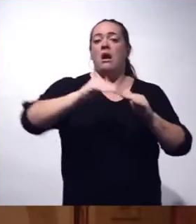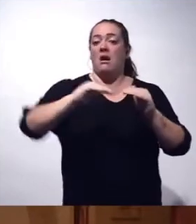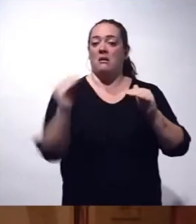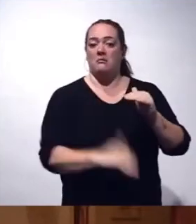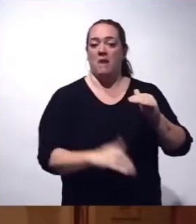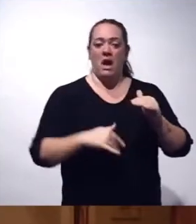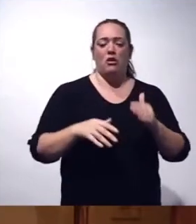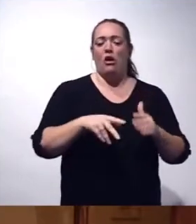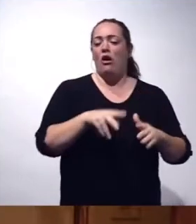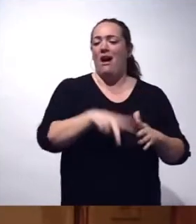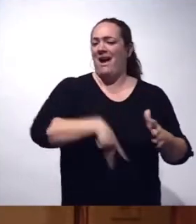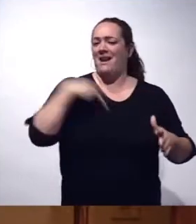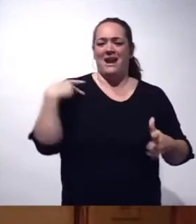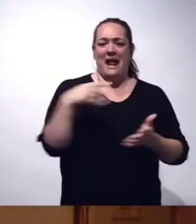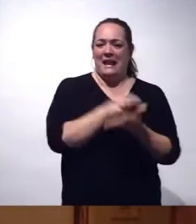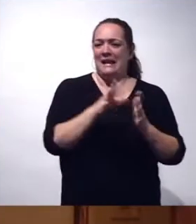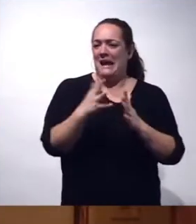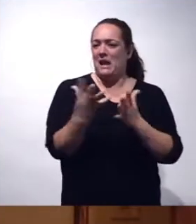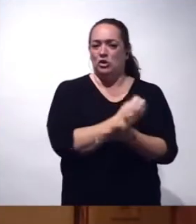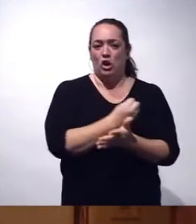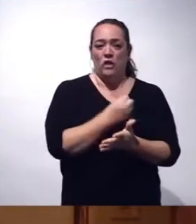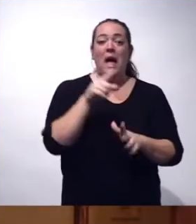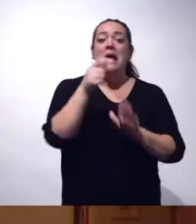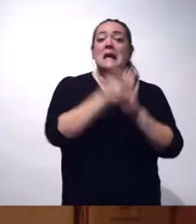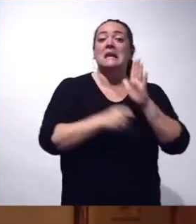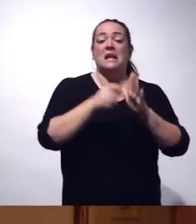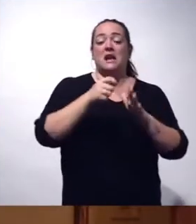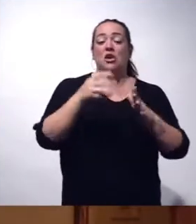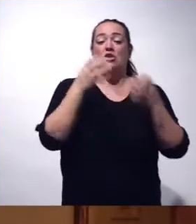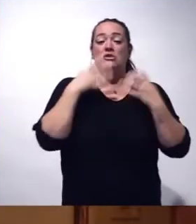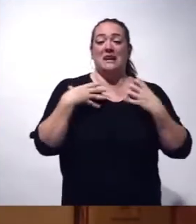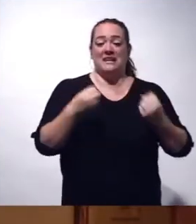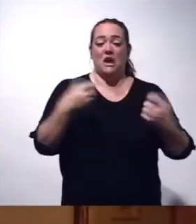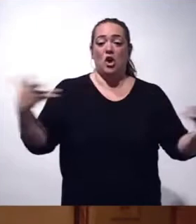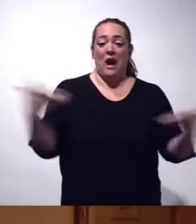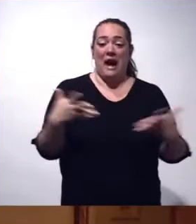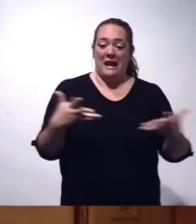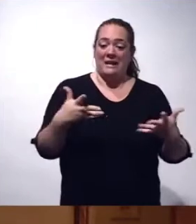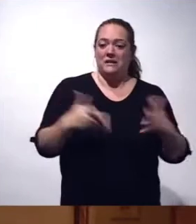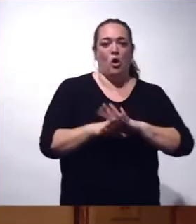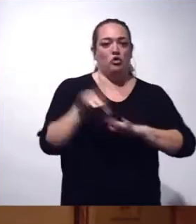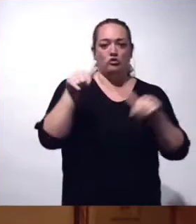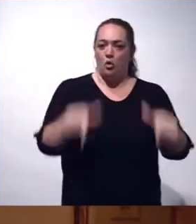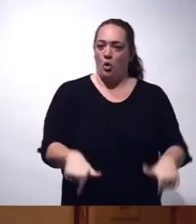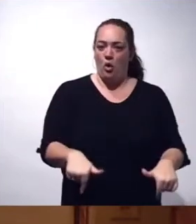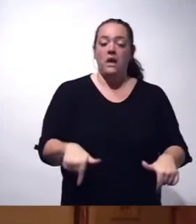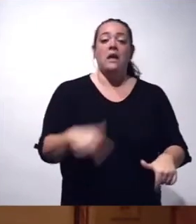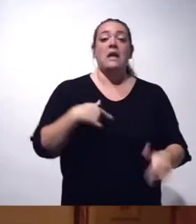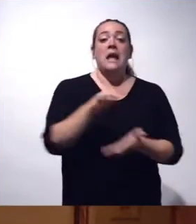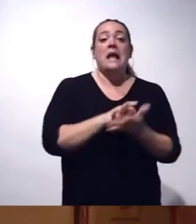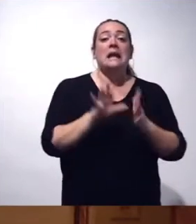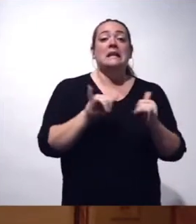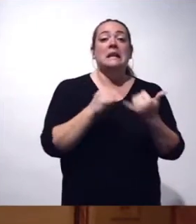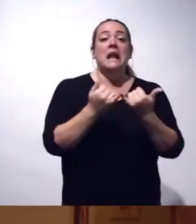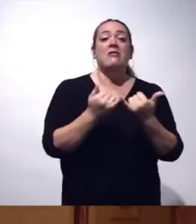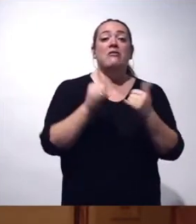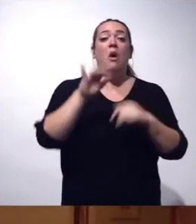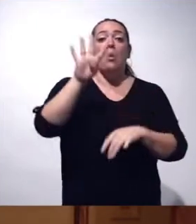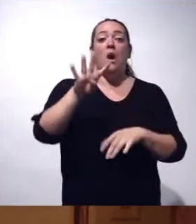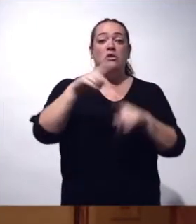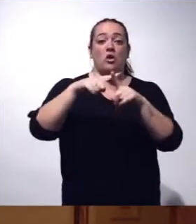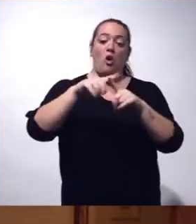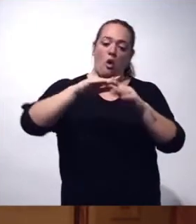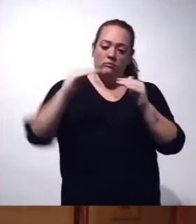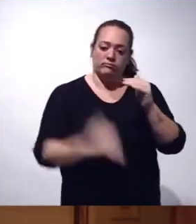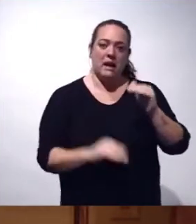generalizada en todas las islas. Si bien el criterio sanitario de las alertas se mantenía en el día de hoy, la isla de Tenerife baja de alerta 4